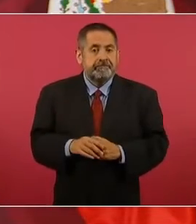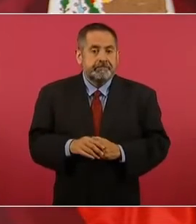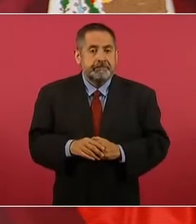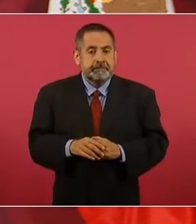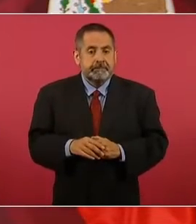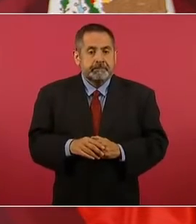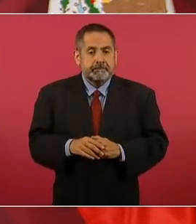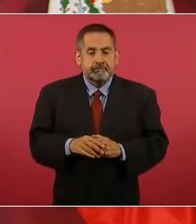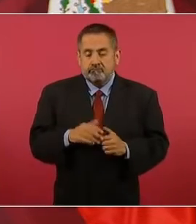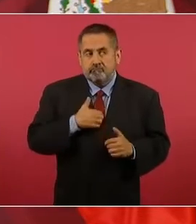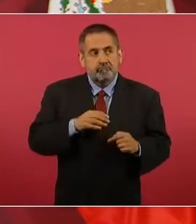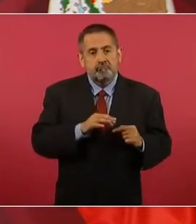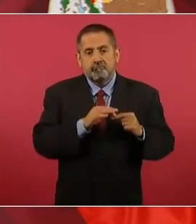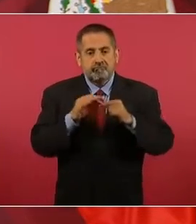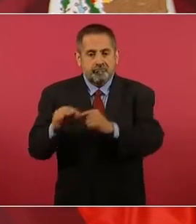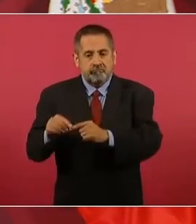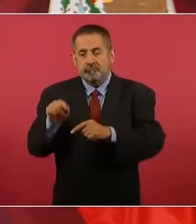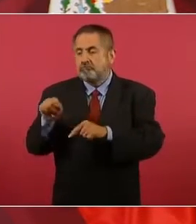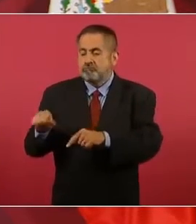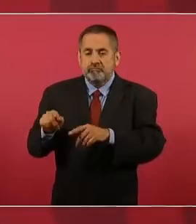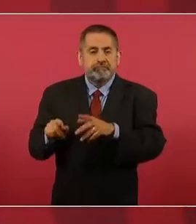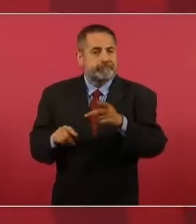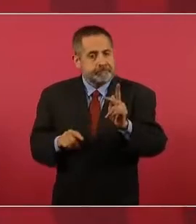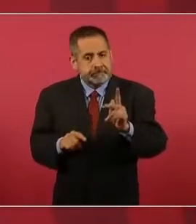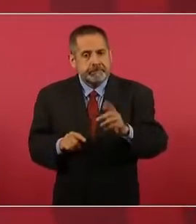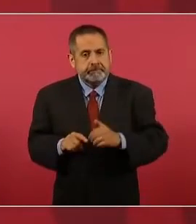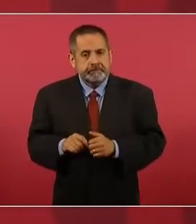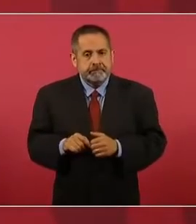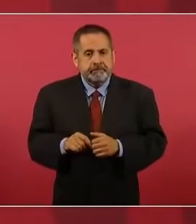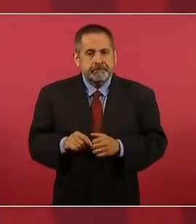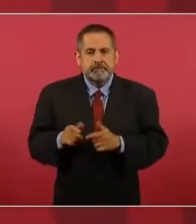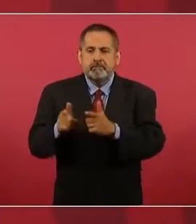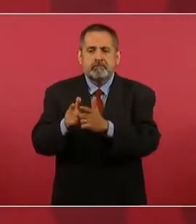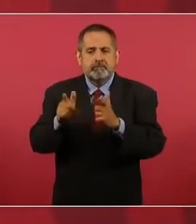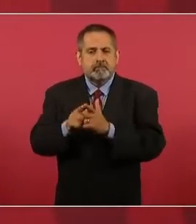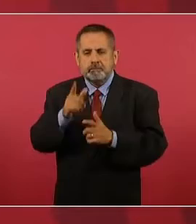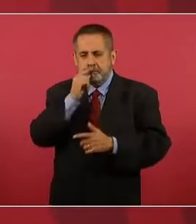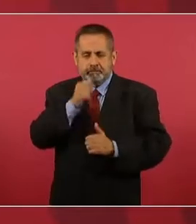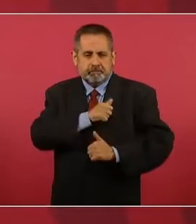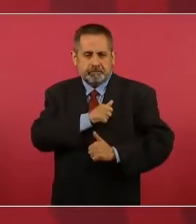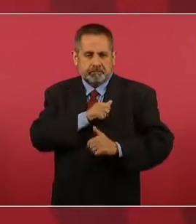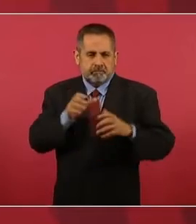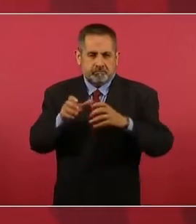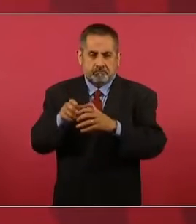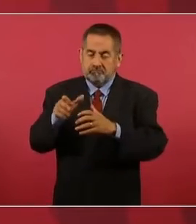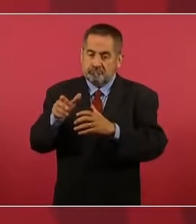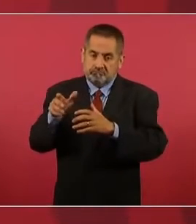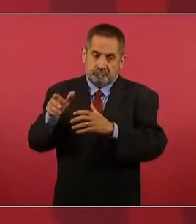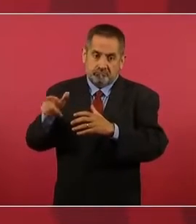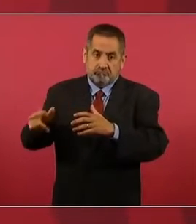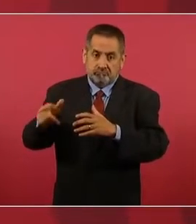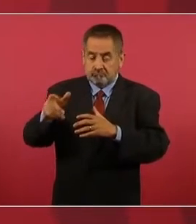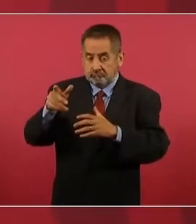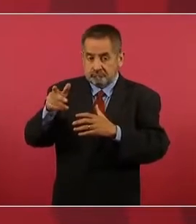Me llevaron. Pero los carabineros que tienen una formación